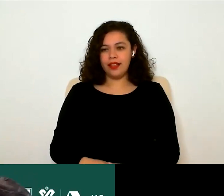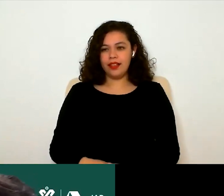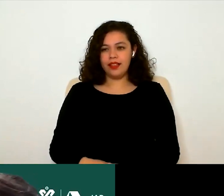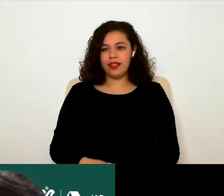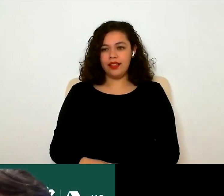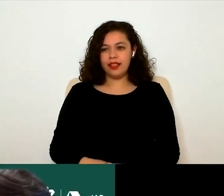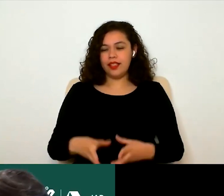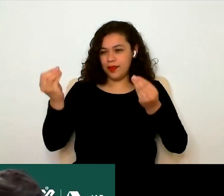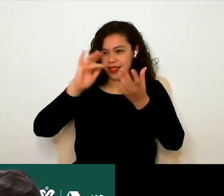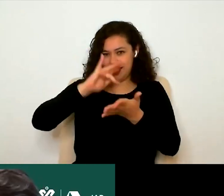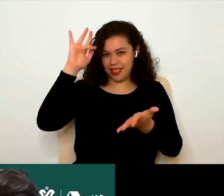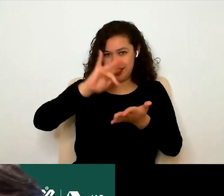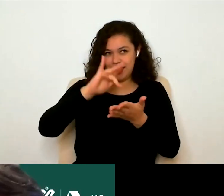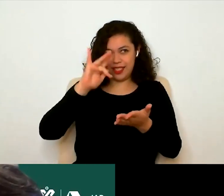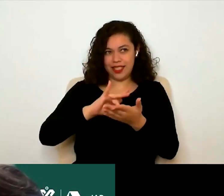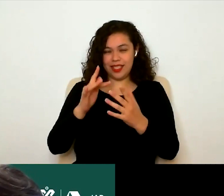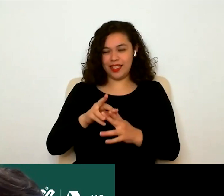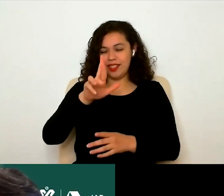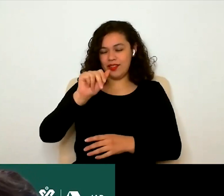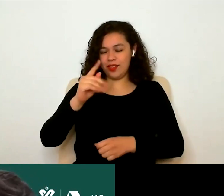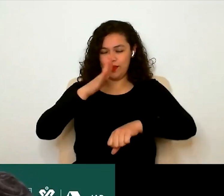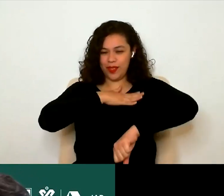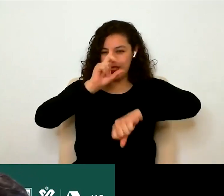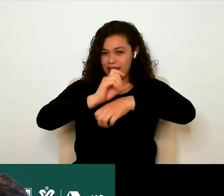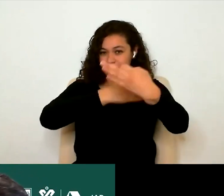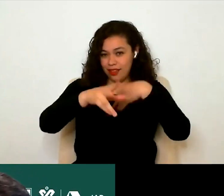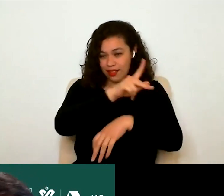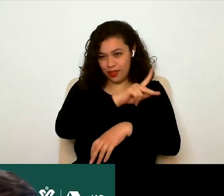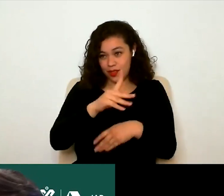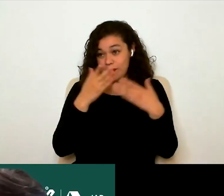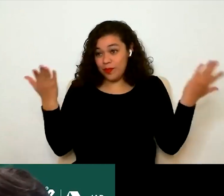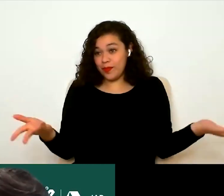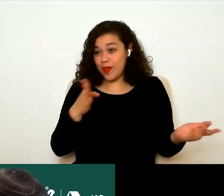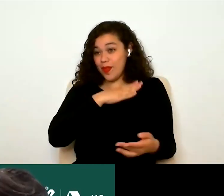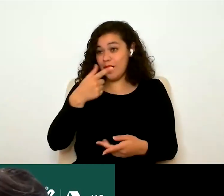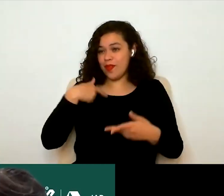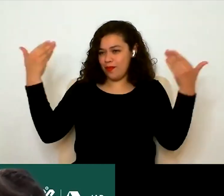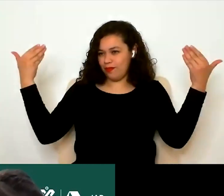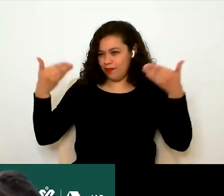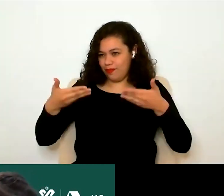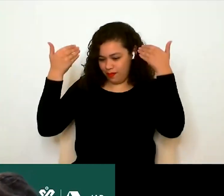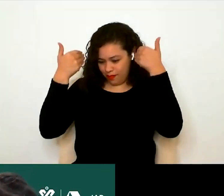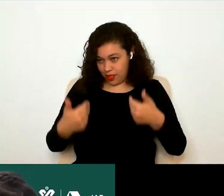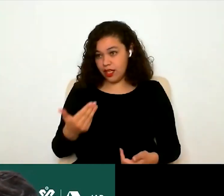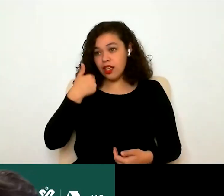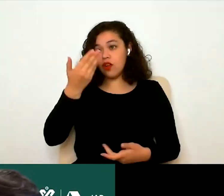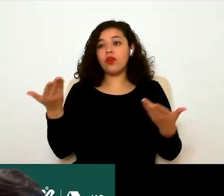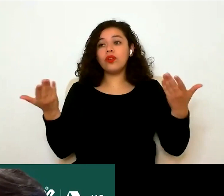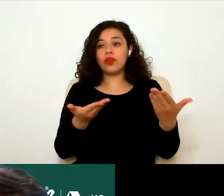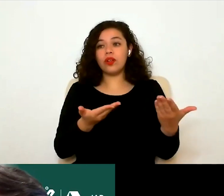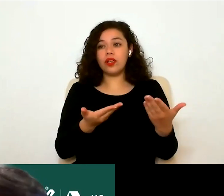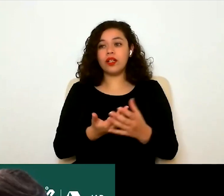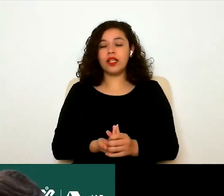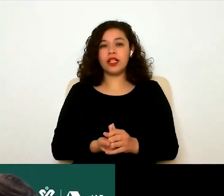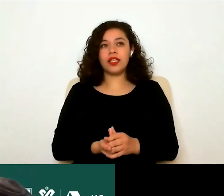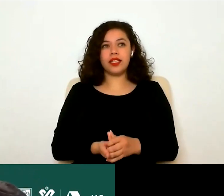Muchas gracias, Ruth. Muy buenos días a todos. Bueno, pues primero que nada quiero presentarme con ustedes que son parte